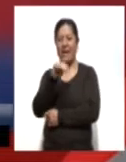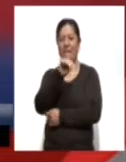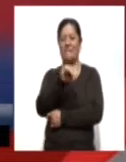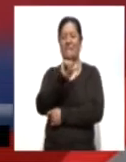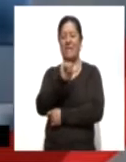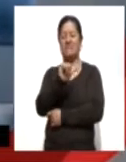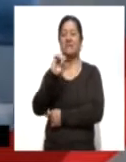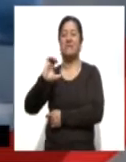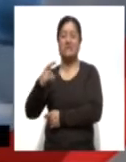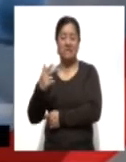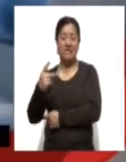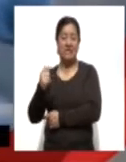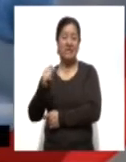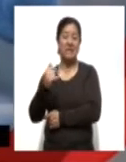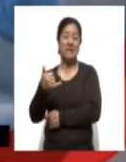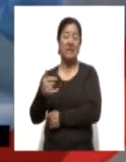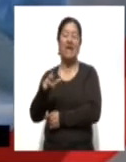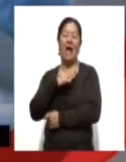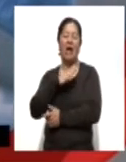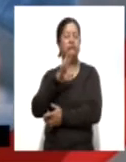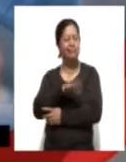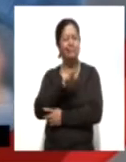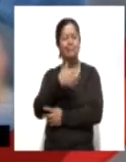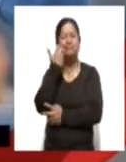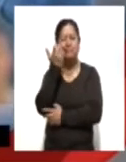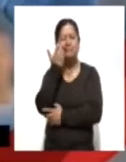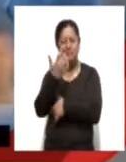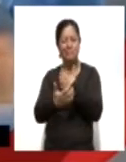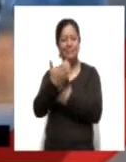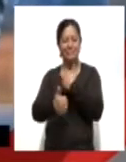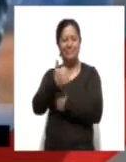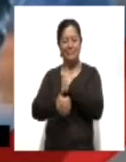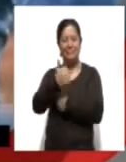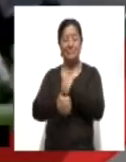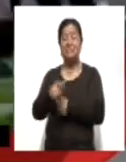sabor a revancha su primer cetro, de nuevo bogando a sus carísimas plantillas.